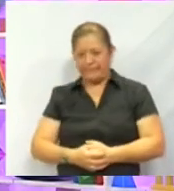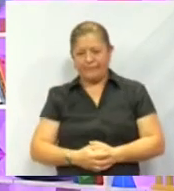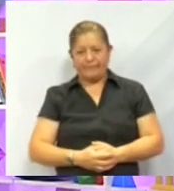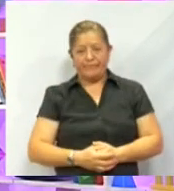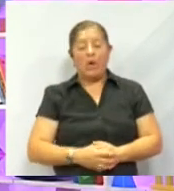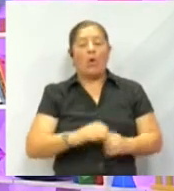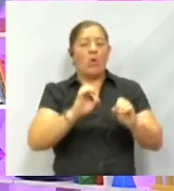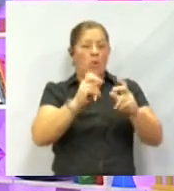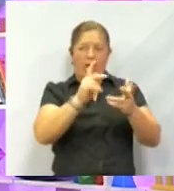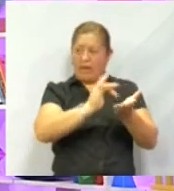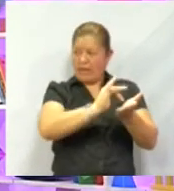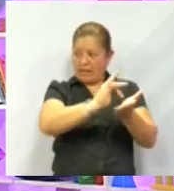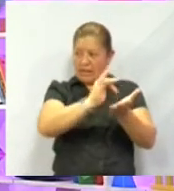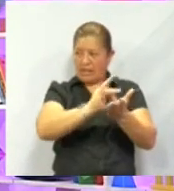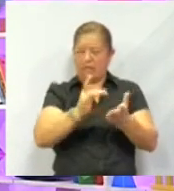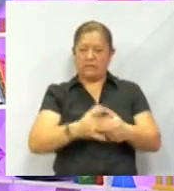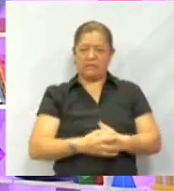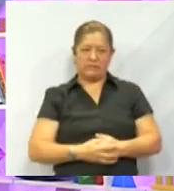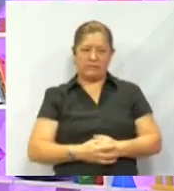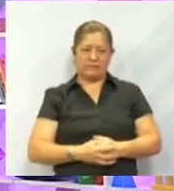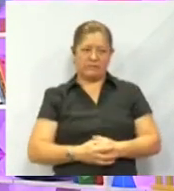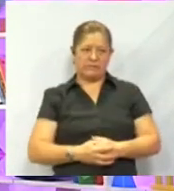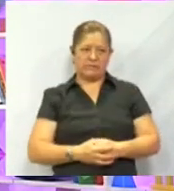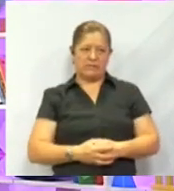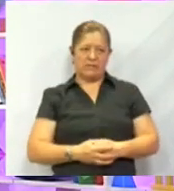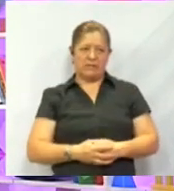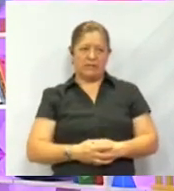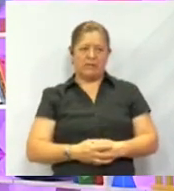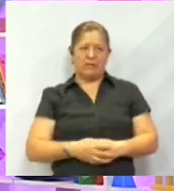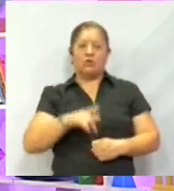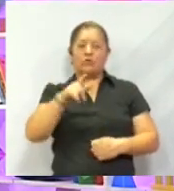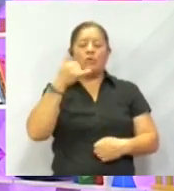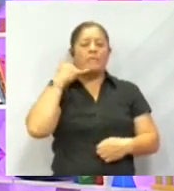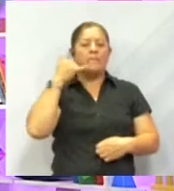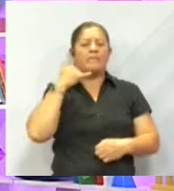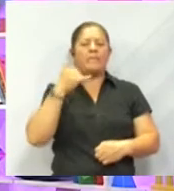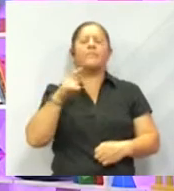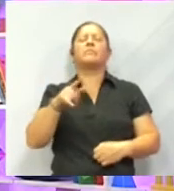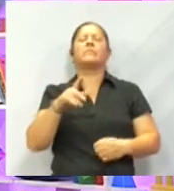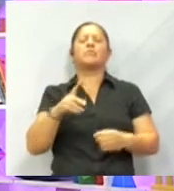muchas, muchas gracias. ¿Desde dónde nos hablas?